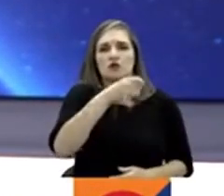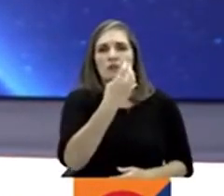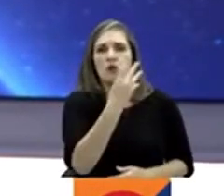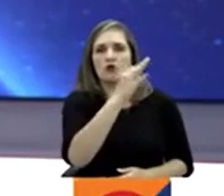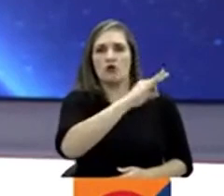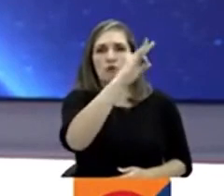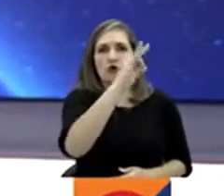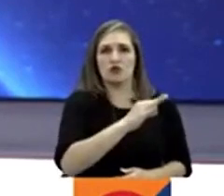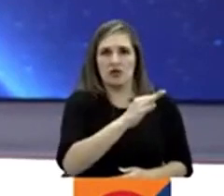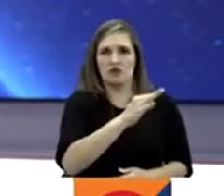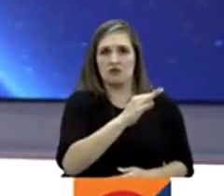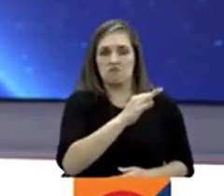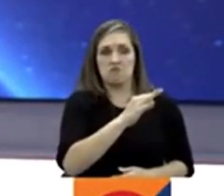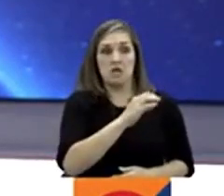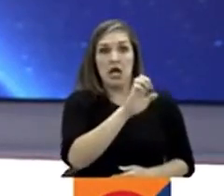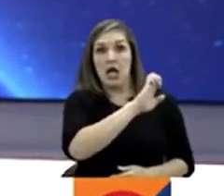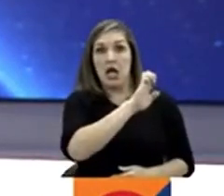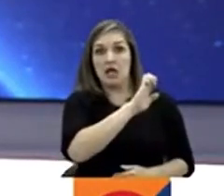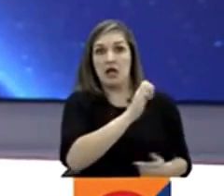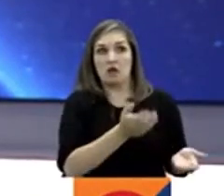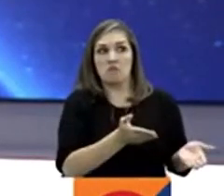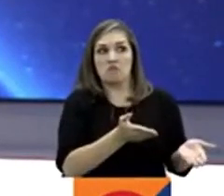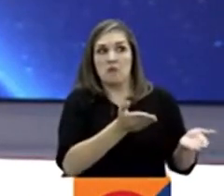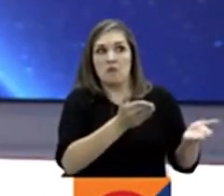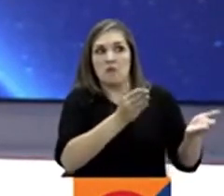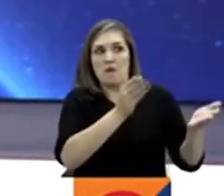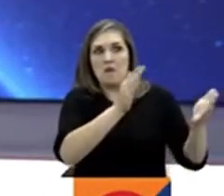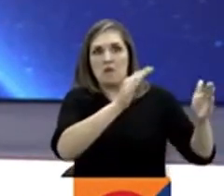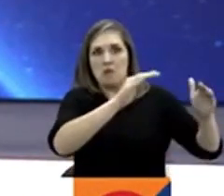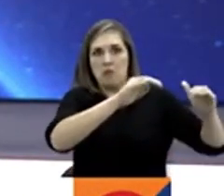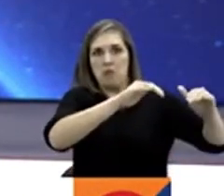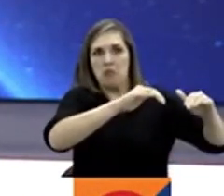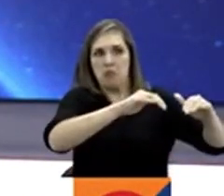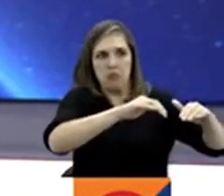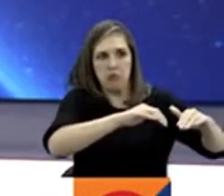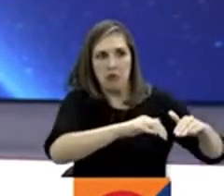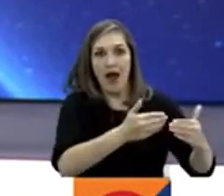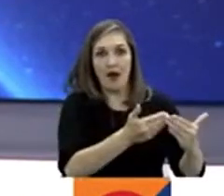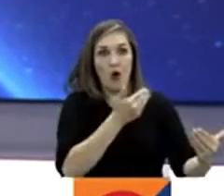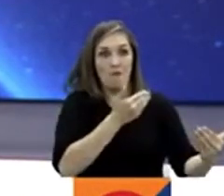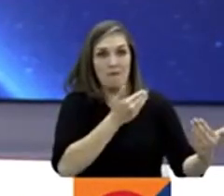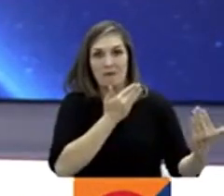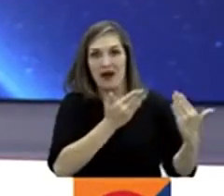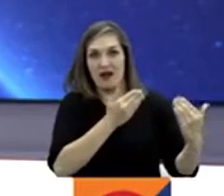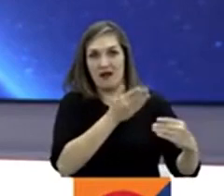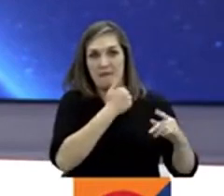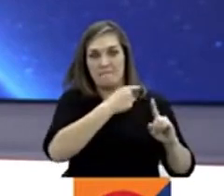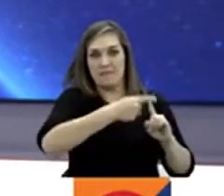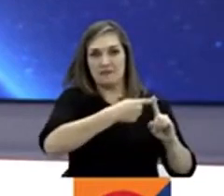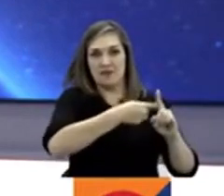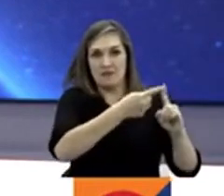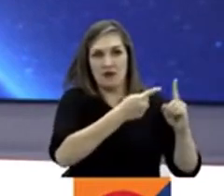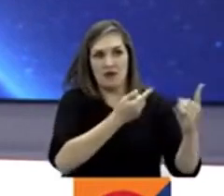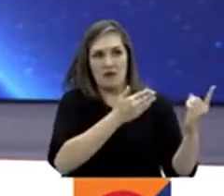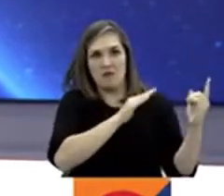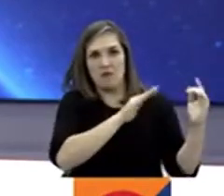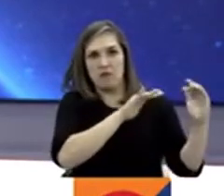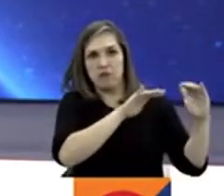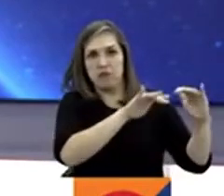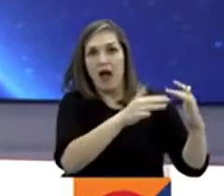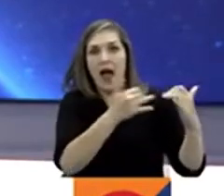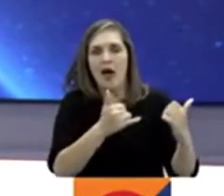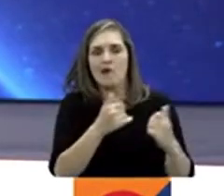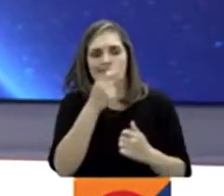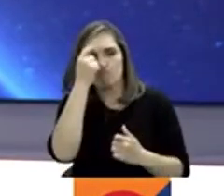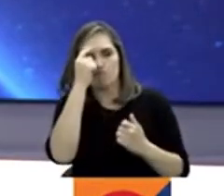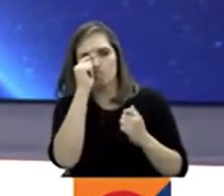en el país para enero siguió con tendencia a la baja con respecto a meses anteriores. La Reserva Federal de Estados Unidos, Fed, tiene como objetivo que